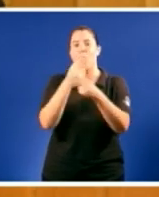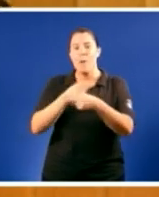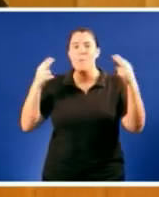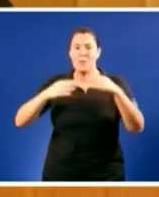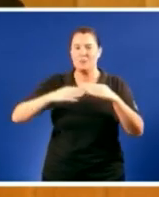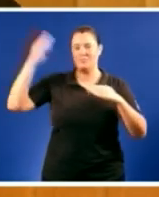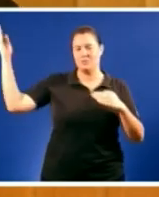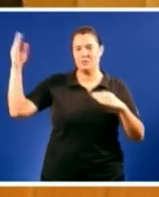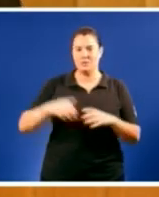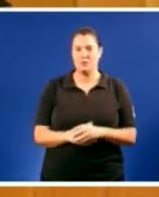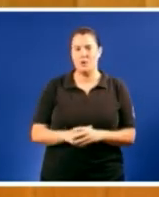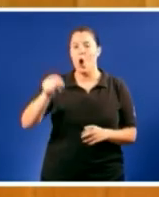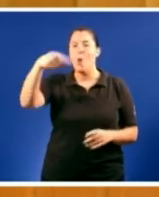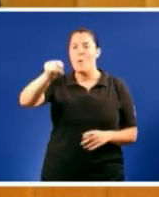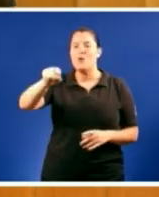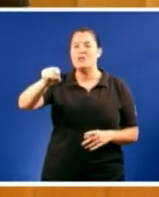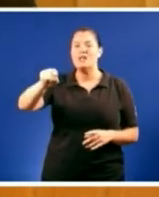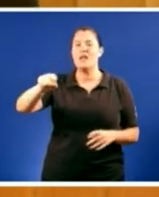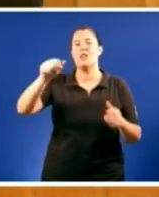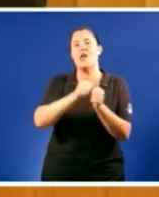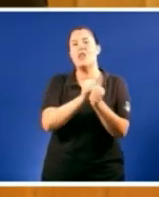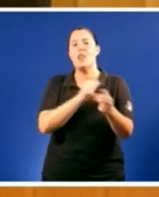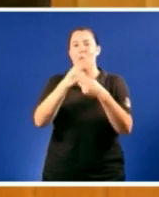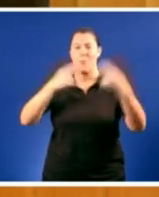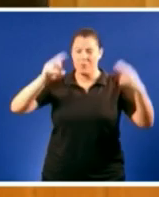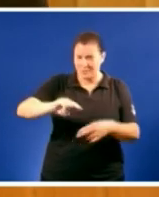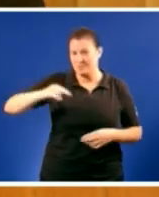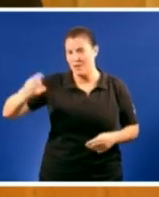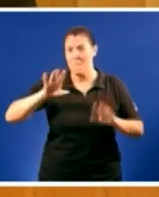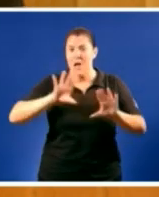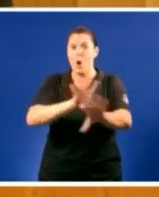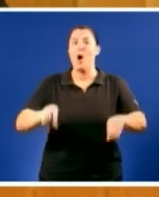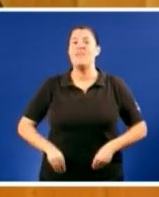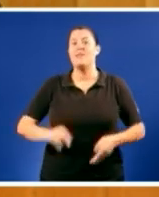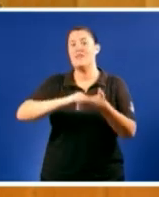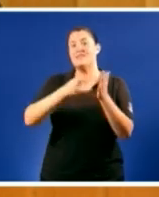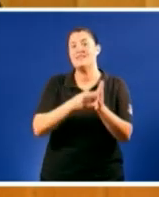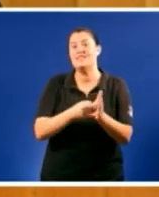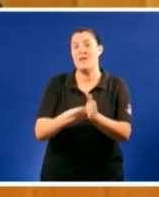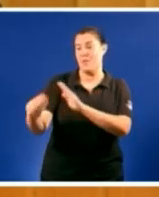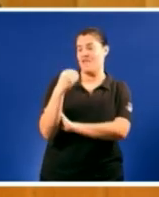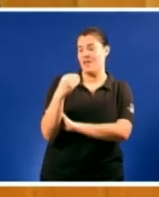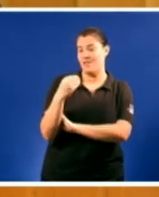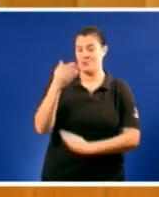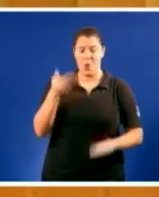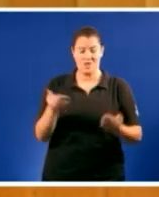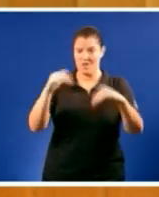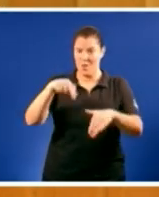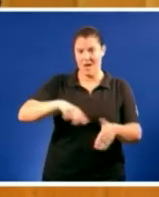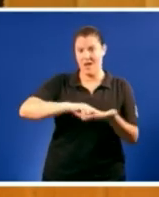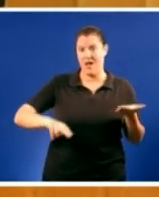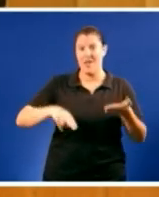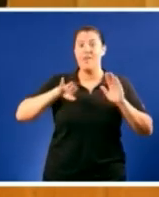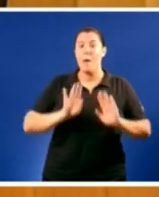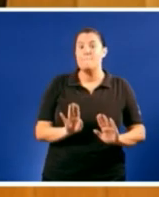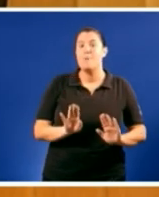vostede triplicou a débeda pública pero acepta un sistema de financiamento inxusto con Galiza ainda a costa